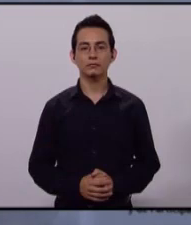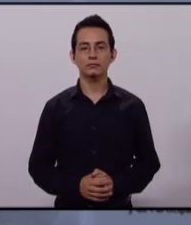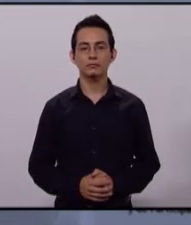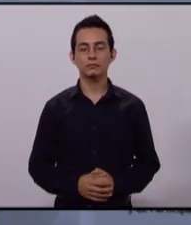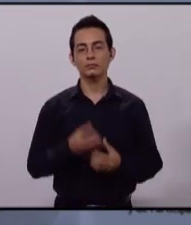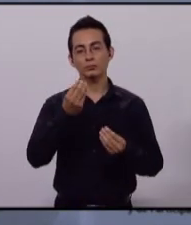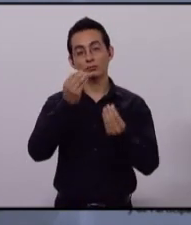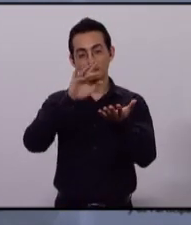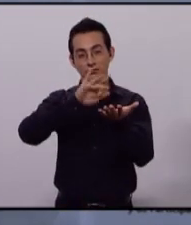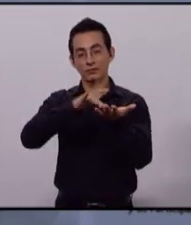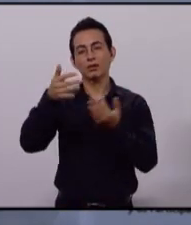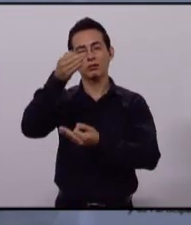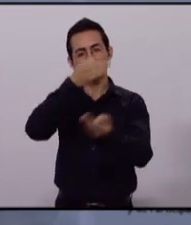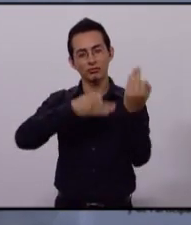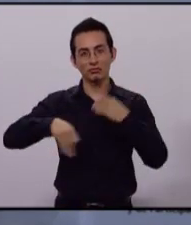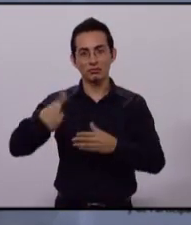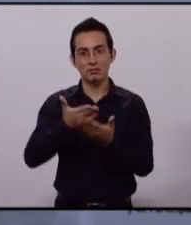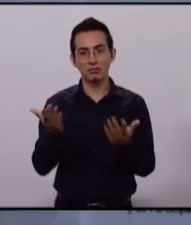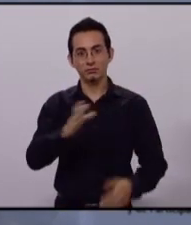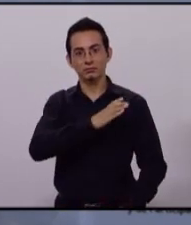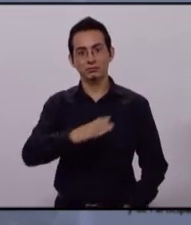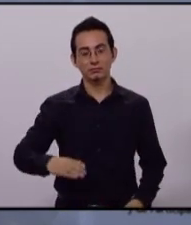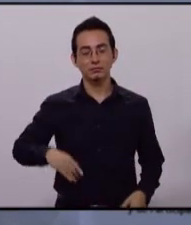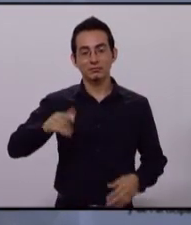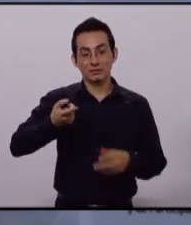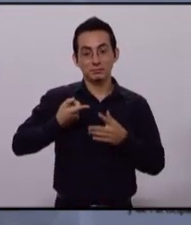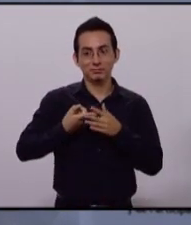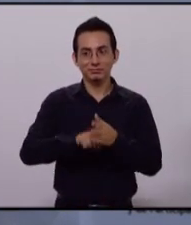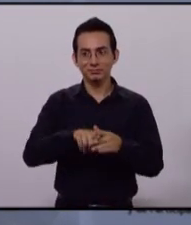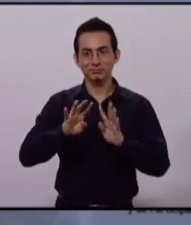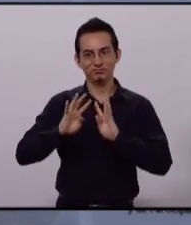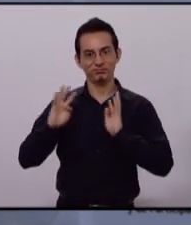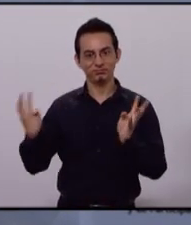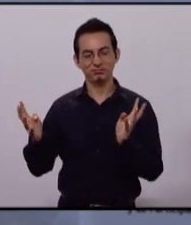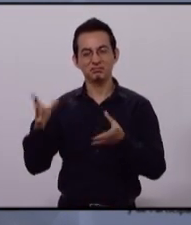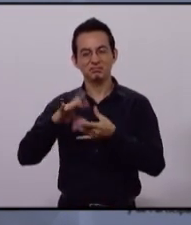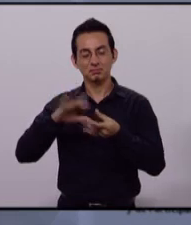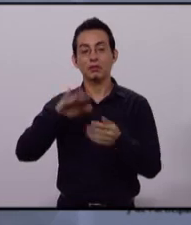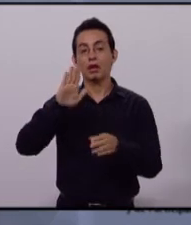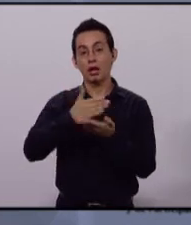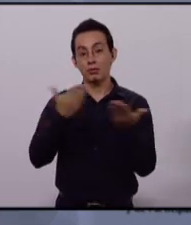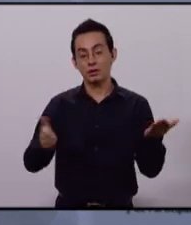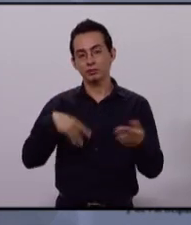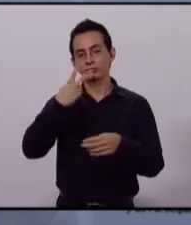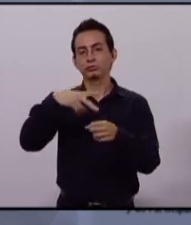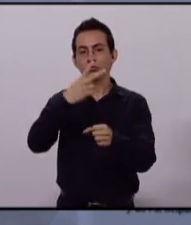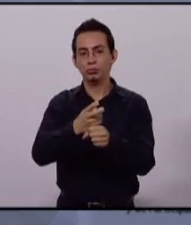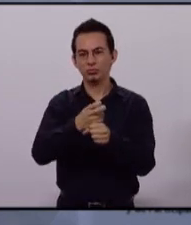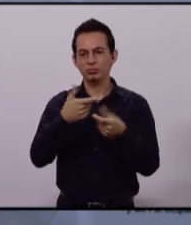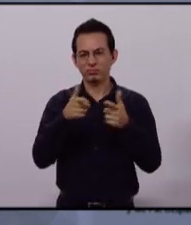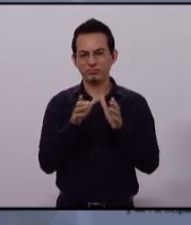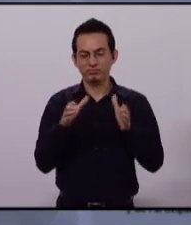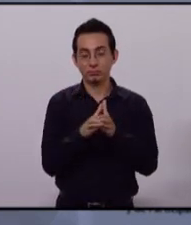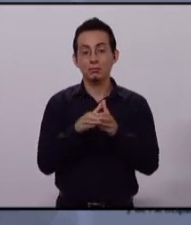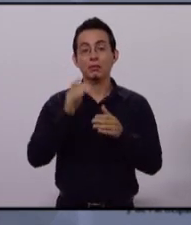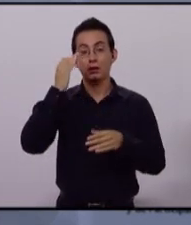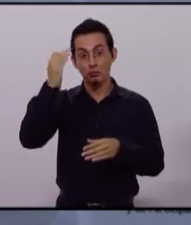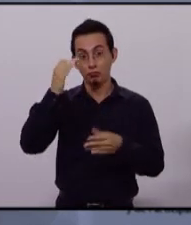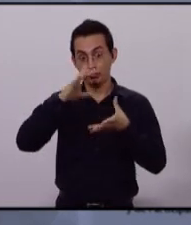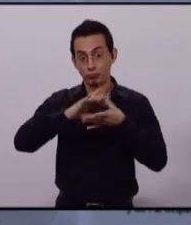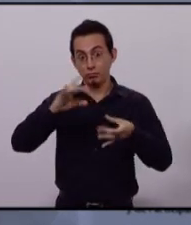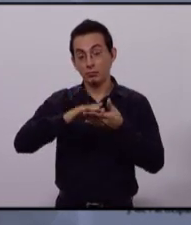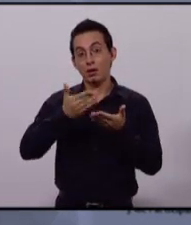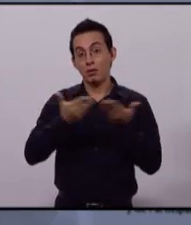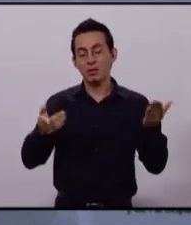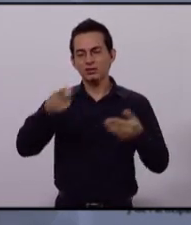Muchas gracias a todos los candidatos. Esta fue la primera ronda. Entramos ahora a la segunda ronda. Tiempo para que